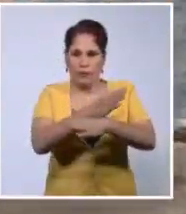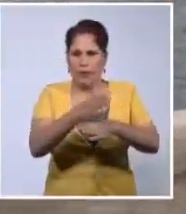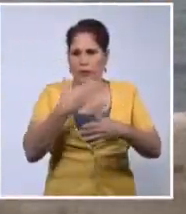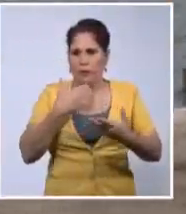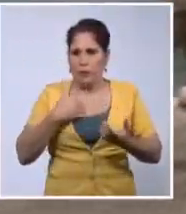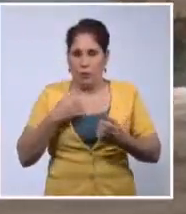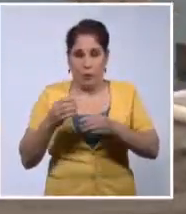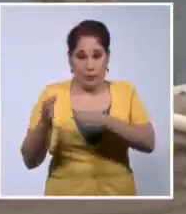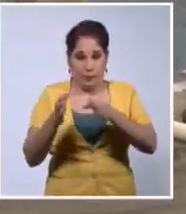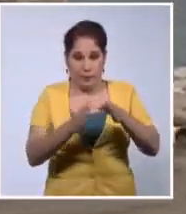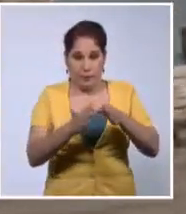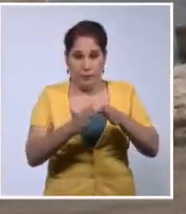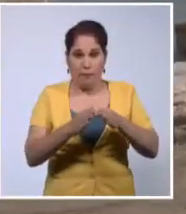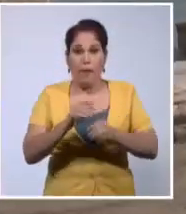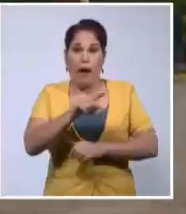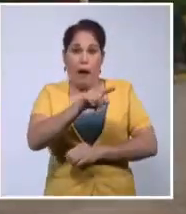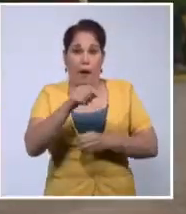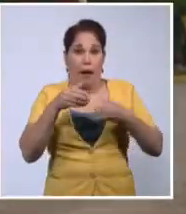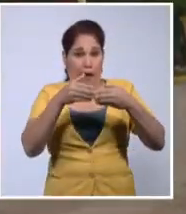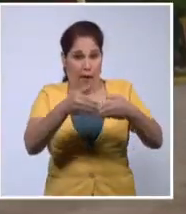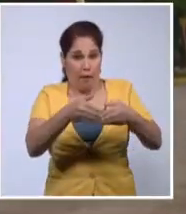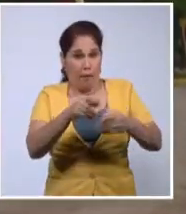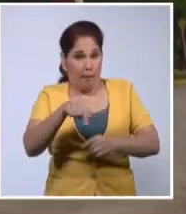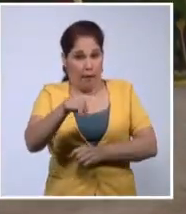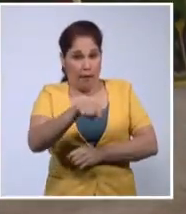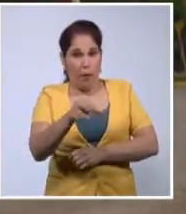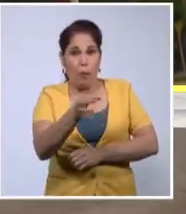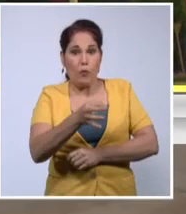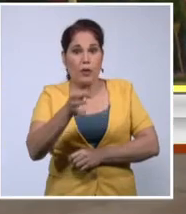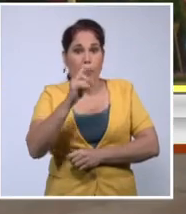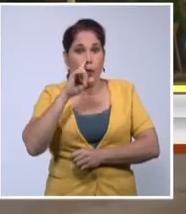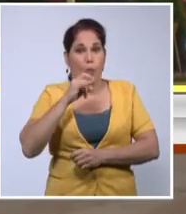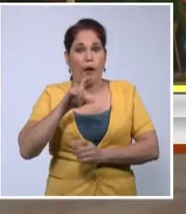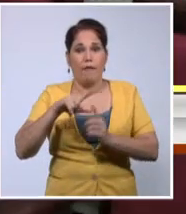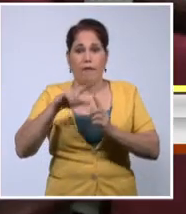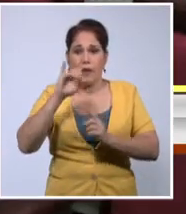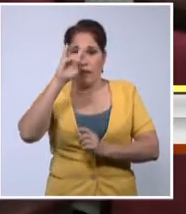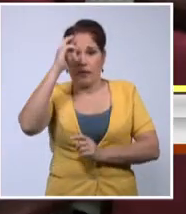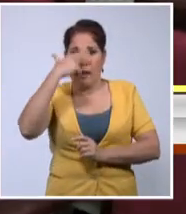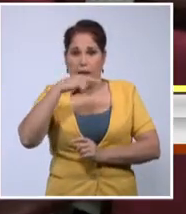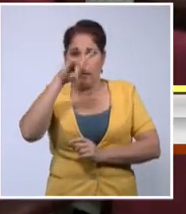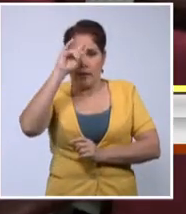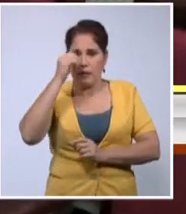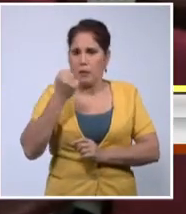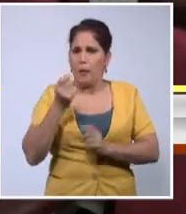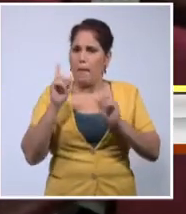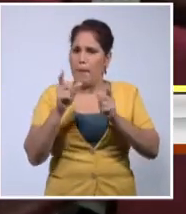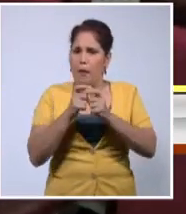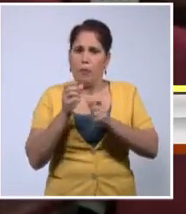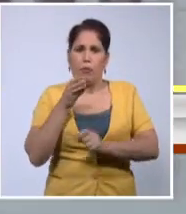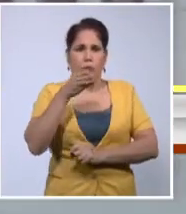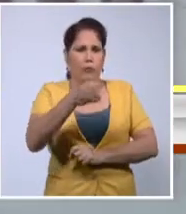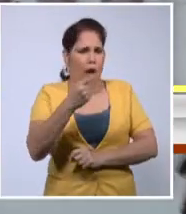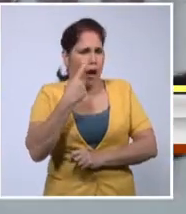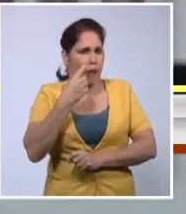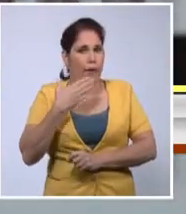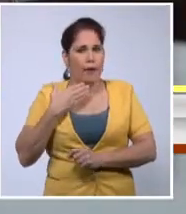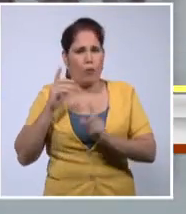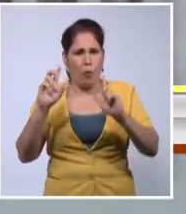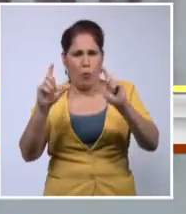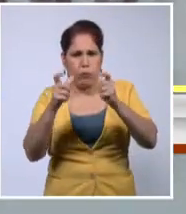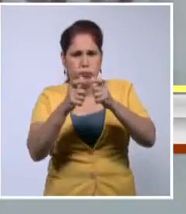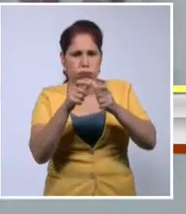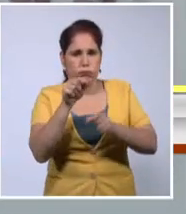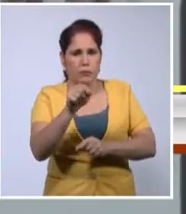Hasta la costa norte de Agramontina, justo en el municipio de Nuevitas, llegó el miembro del buro político del Partido Comunista de Cuba y viceprimer